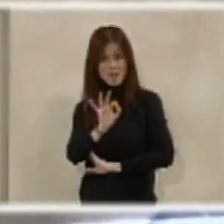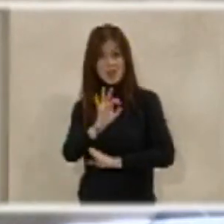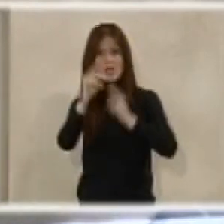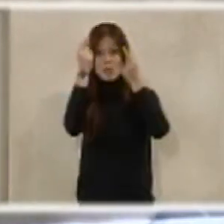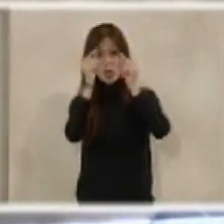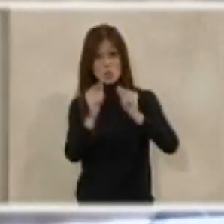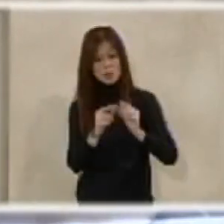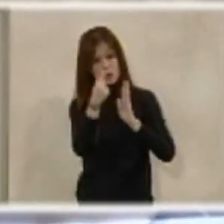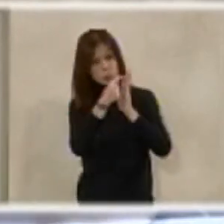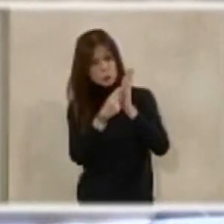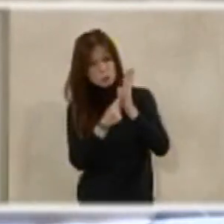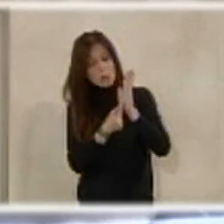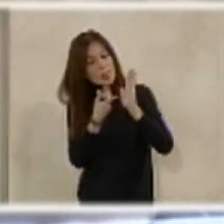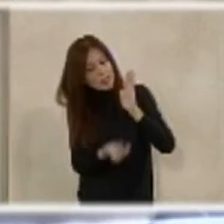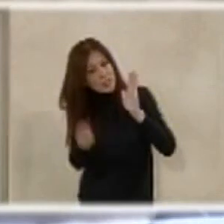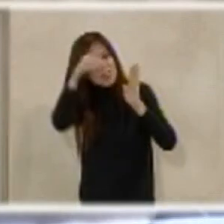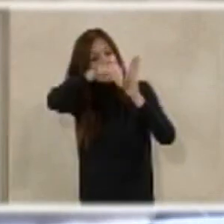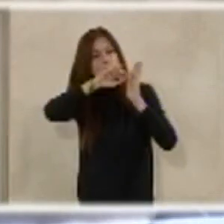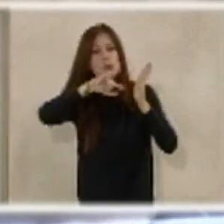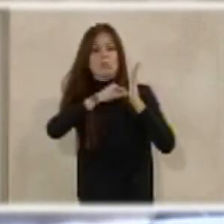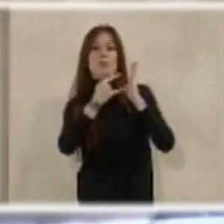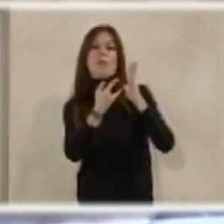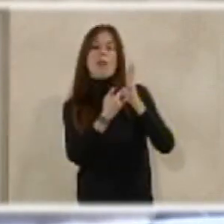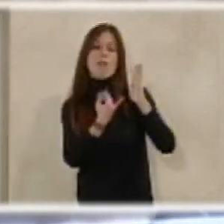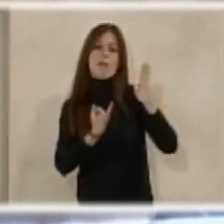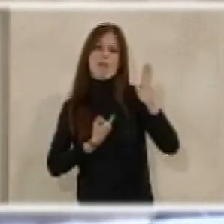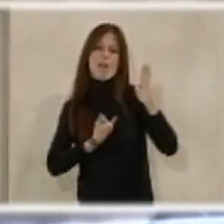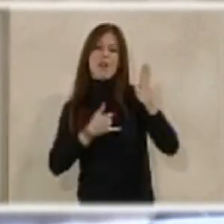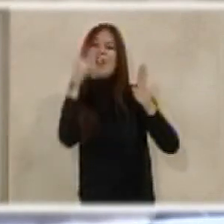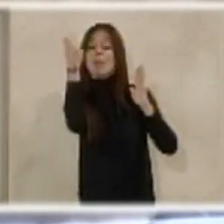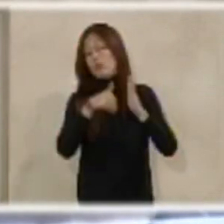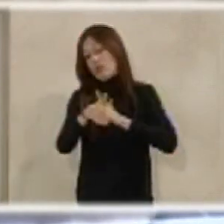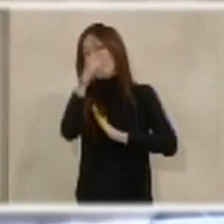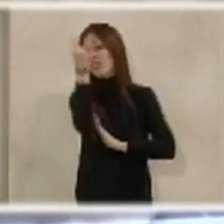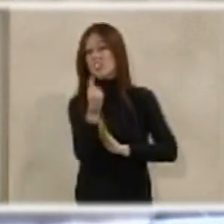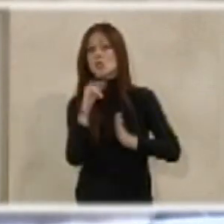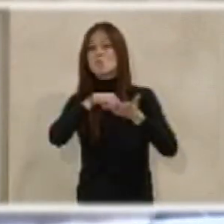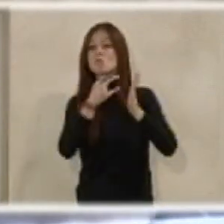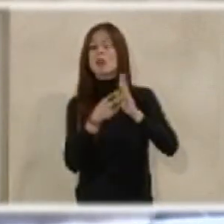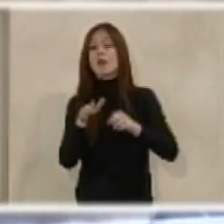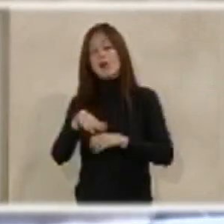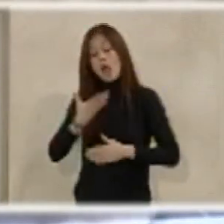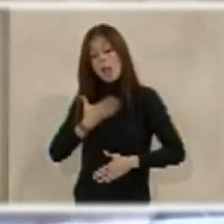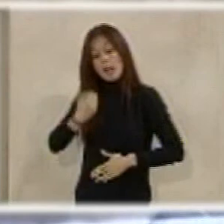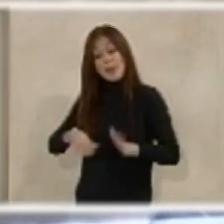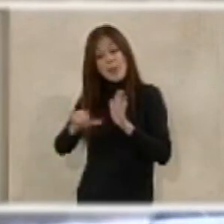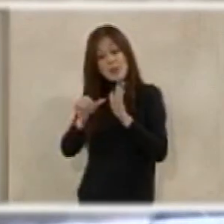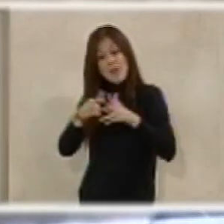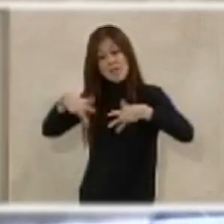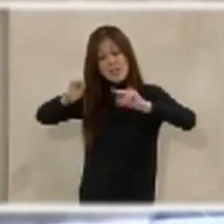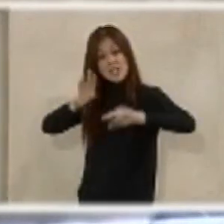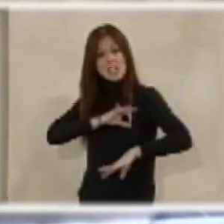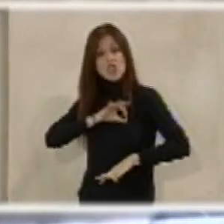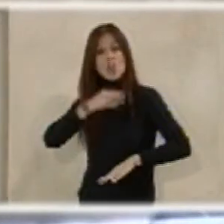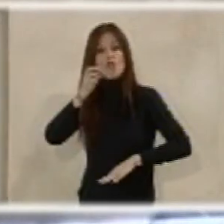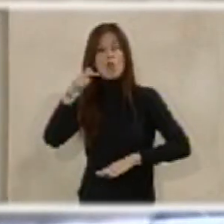presupuestarios, efectivamente, está ese plan o ese diseño de un plan de barrio… Vaya concluyendo, señor Burgos. Gracias,